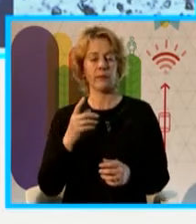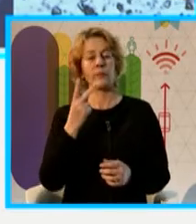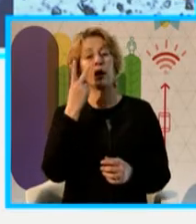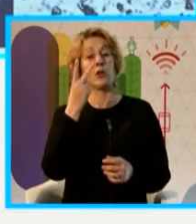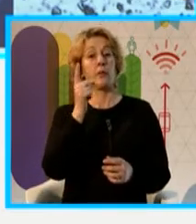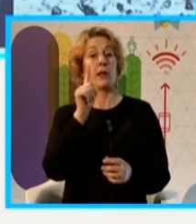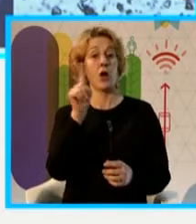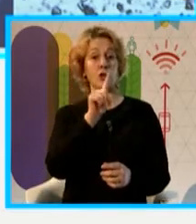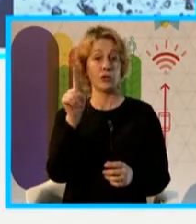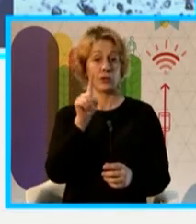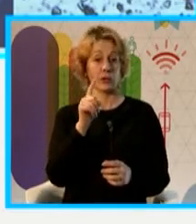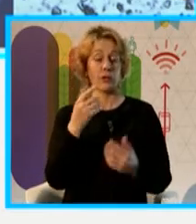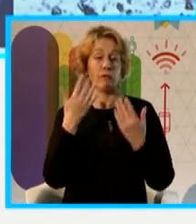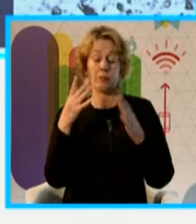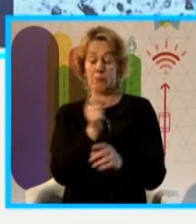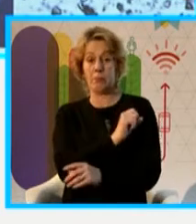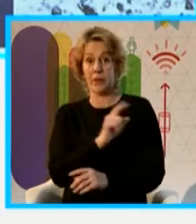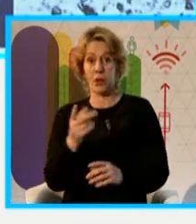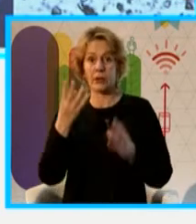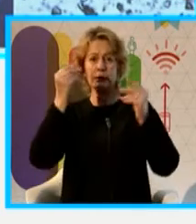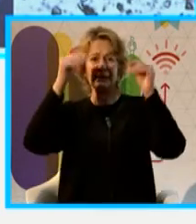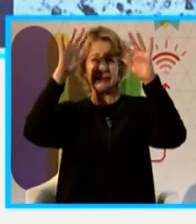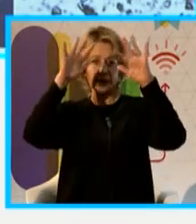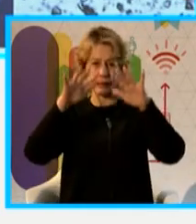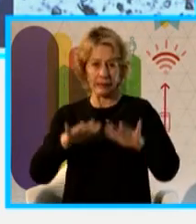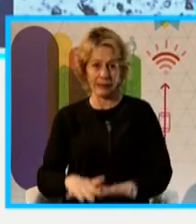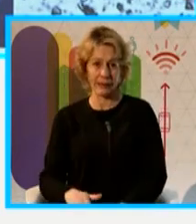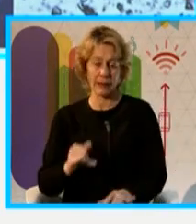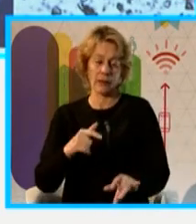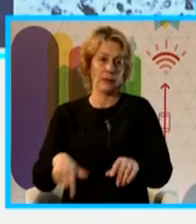porque llegaron a depositarse cenizas y fue como casi que un escándalo.